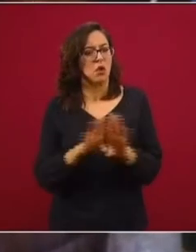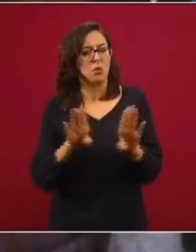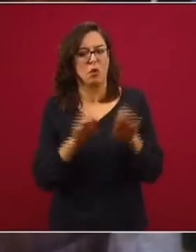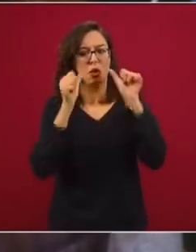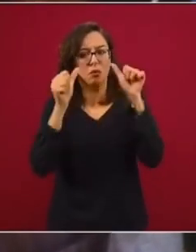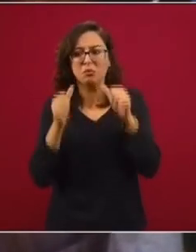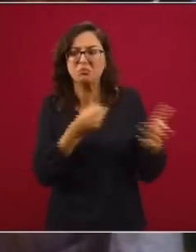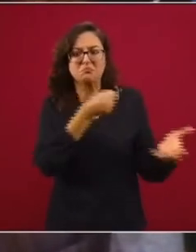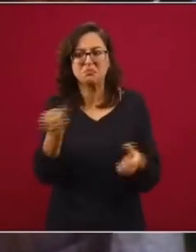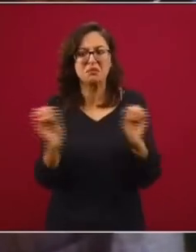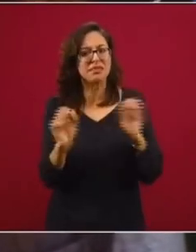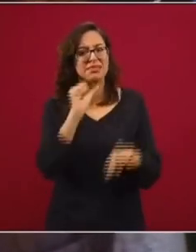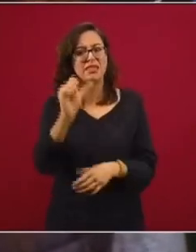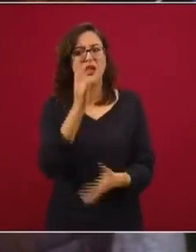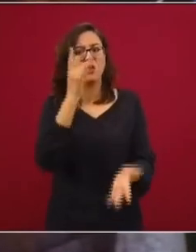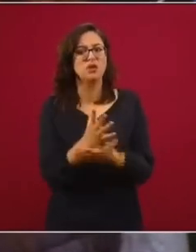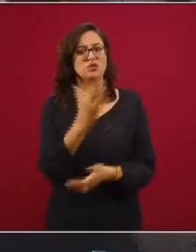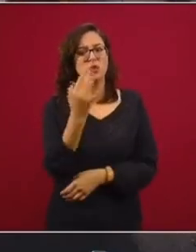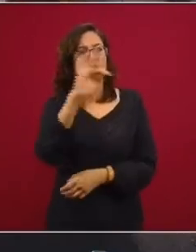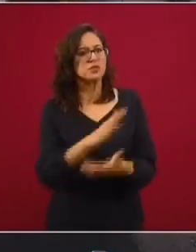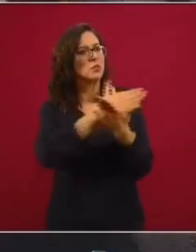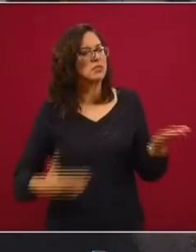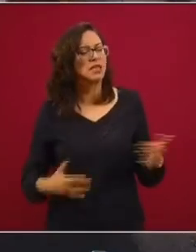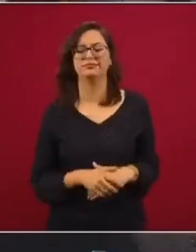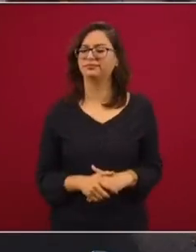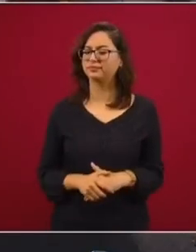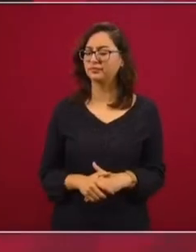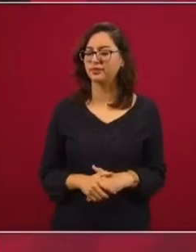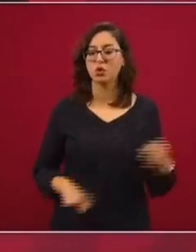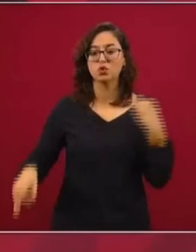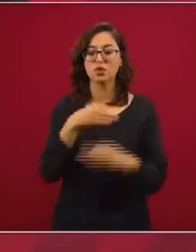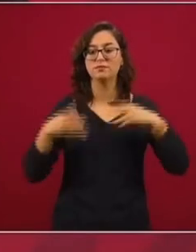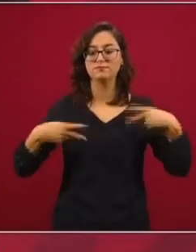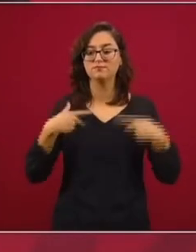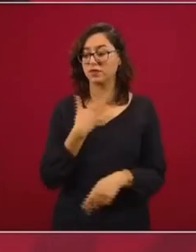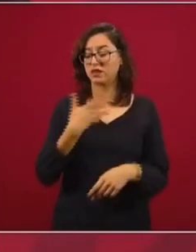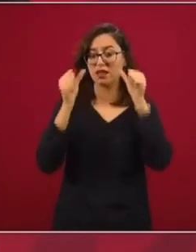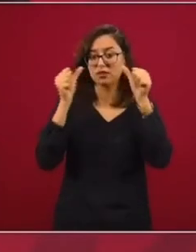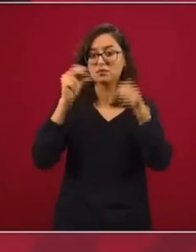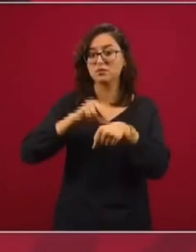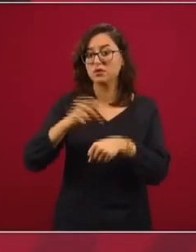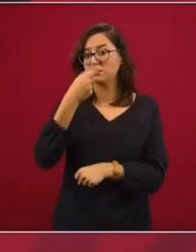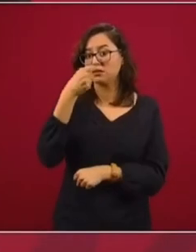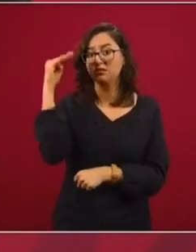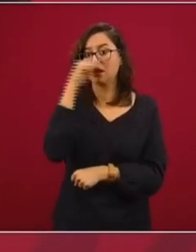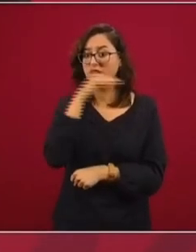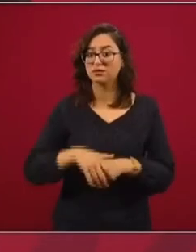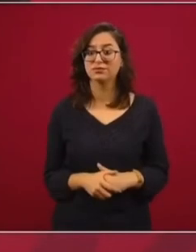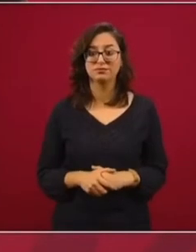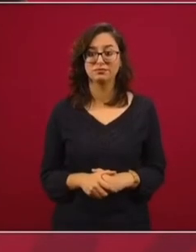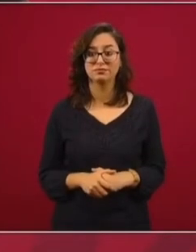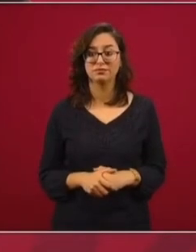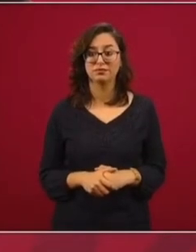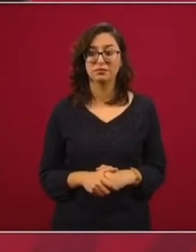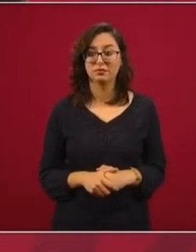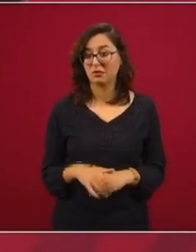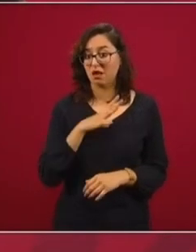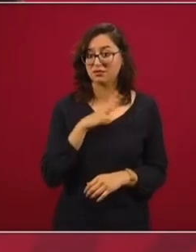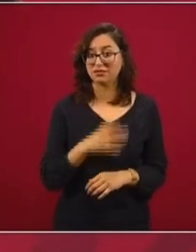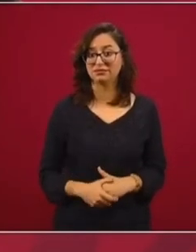la pandemia, ellas no están recibiendo más que la mitad del presupuesto. Todos tienen atención médica y medicamentos gratuitos. O sea,